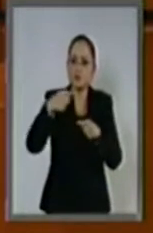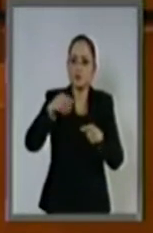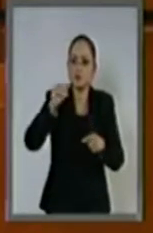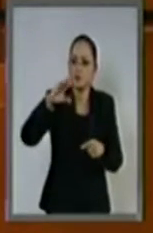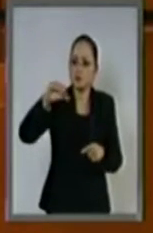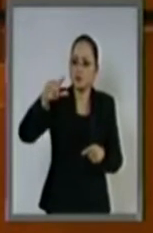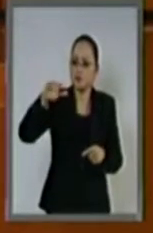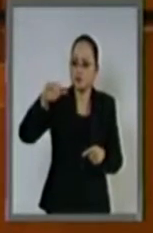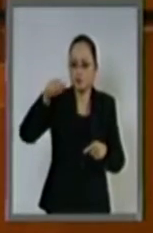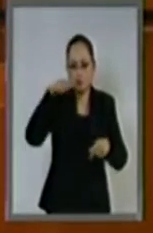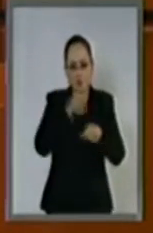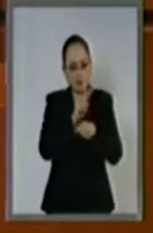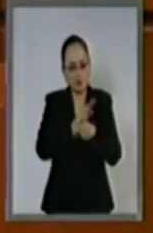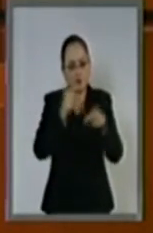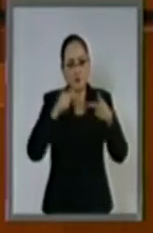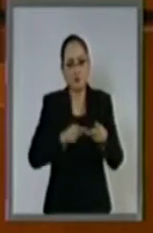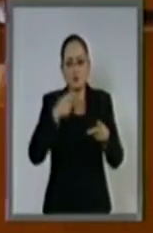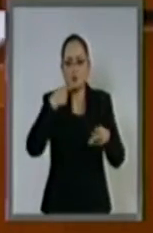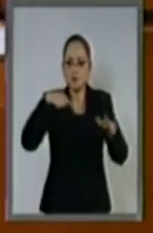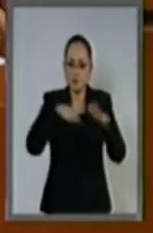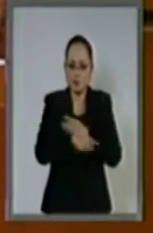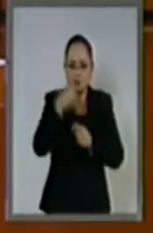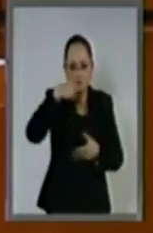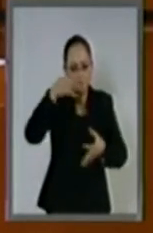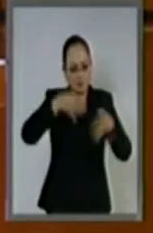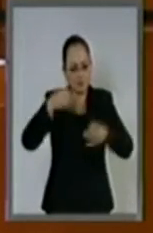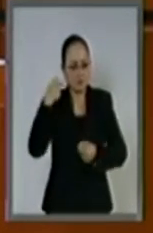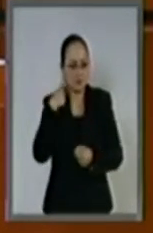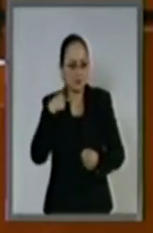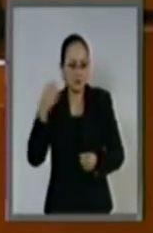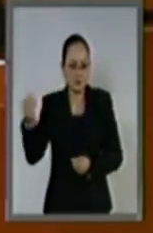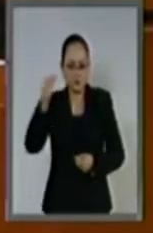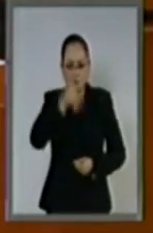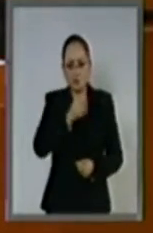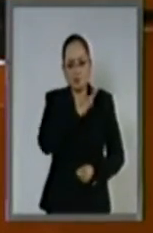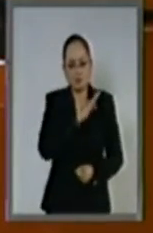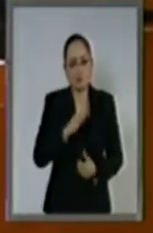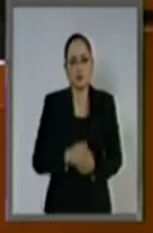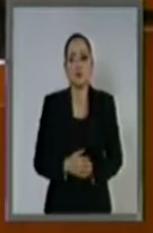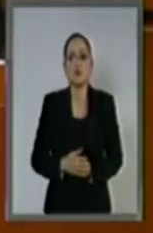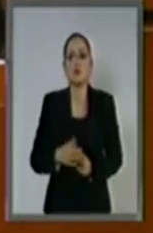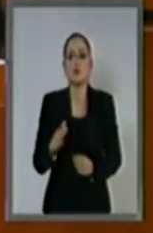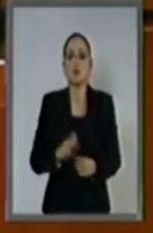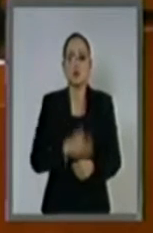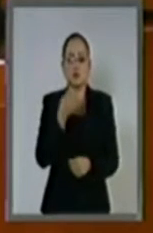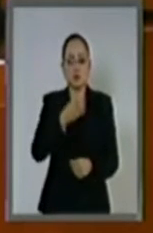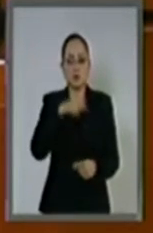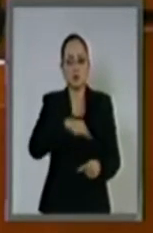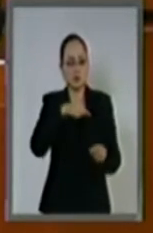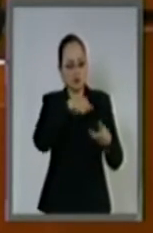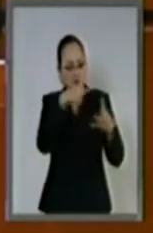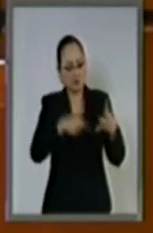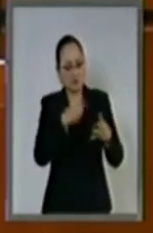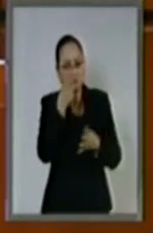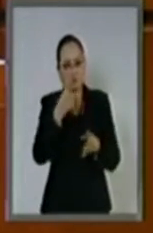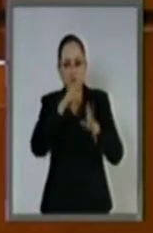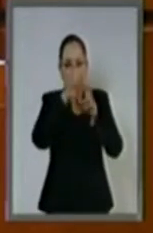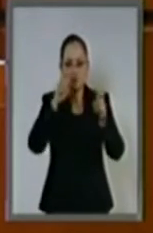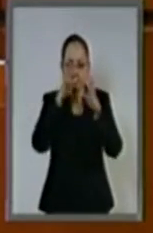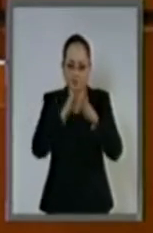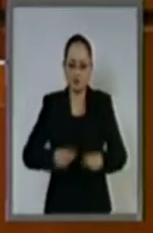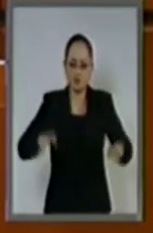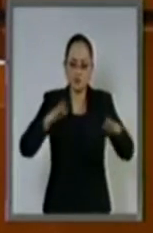Especializada y denuncias ante juicio político. De este modo, se cubren las tres materias principales de